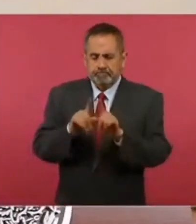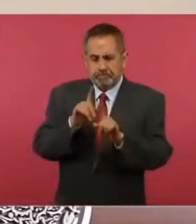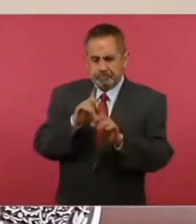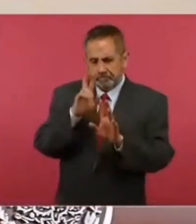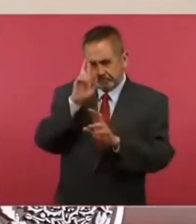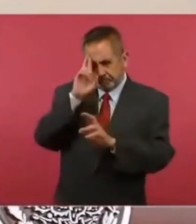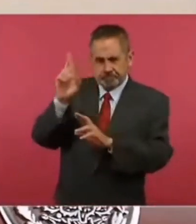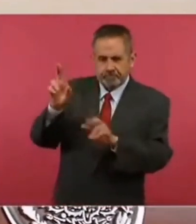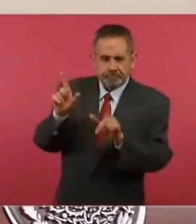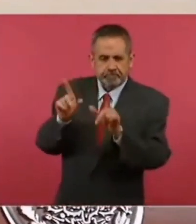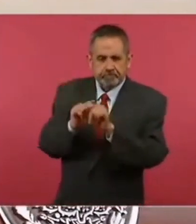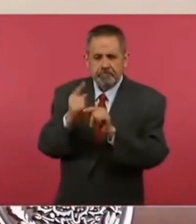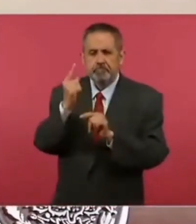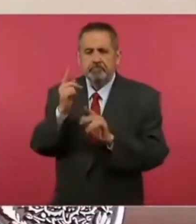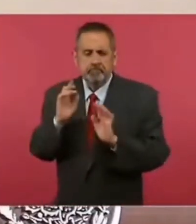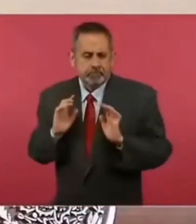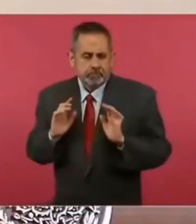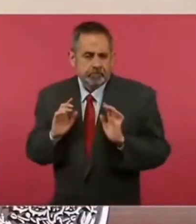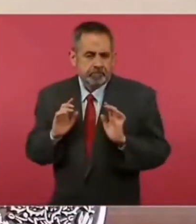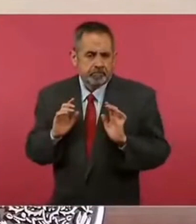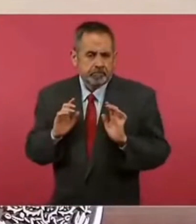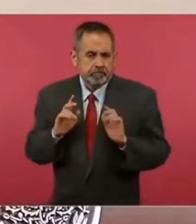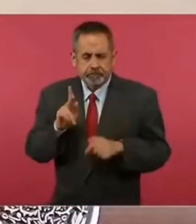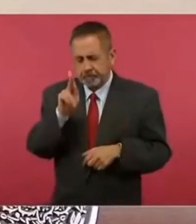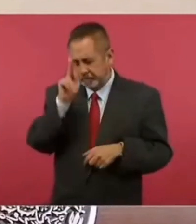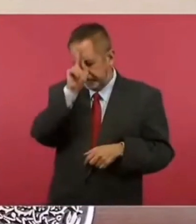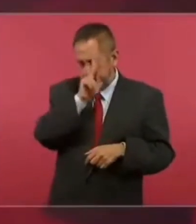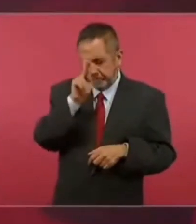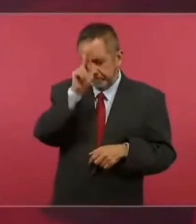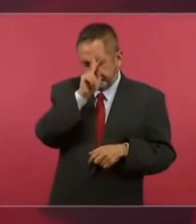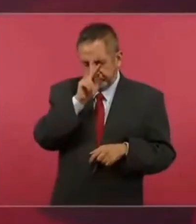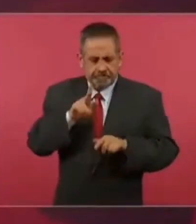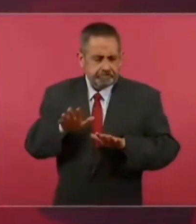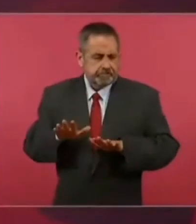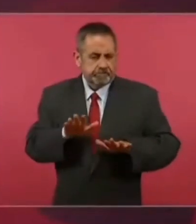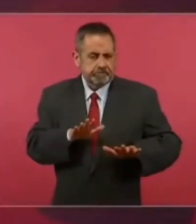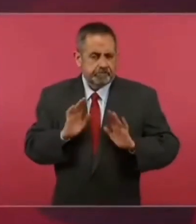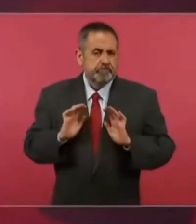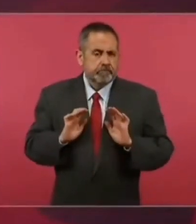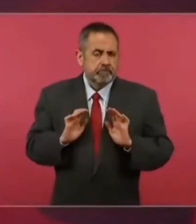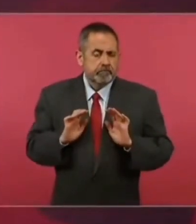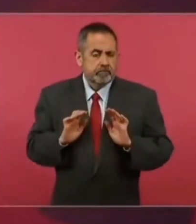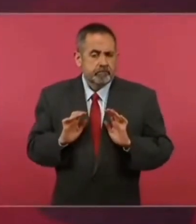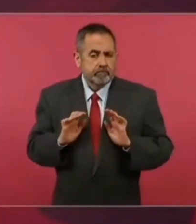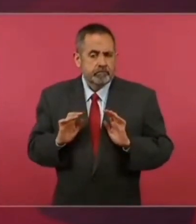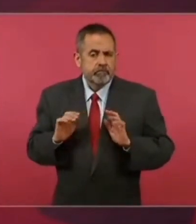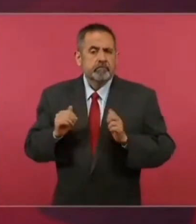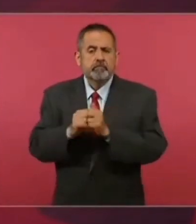prudencia, que tienen que ver con la